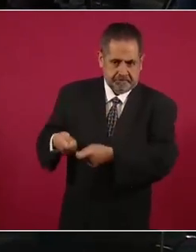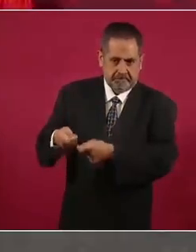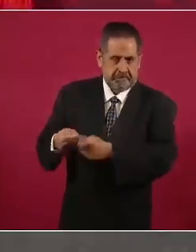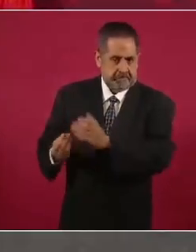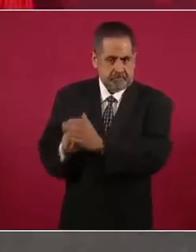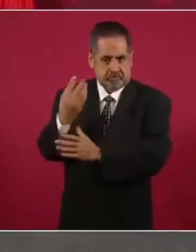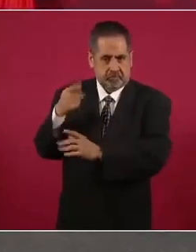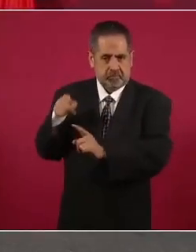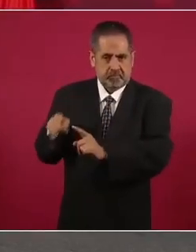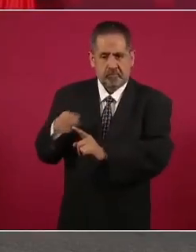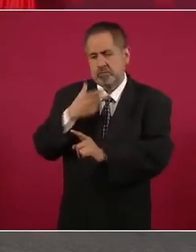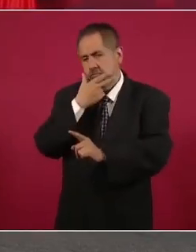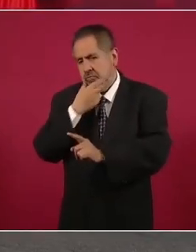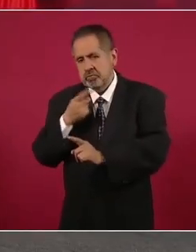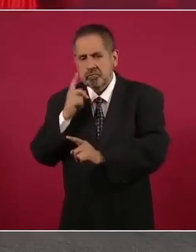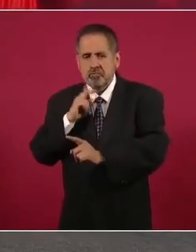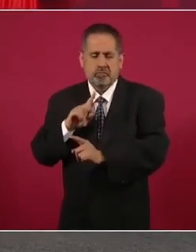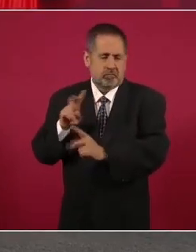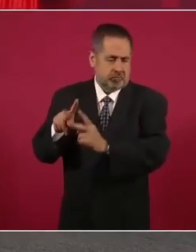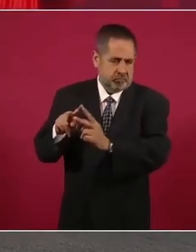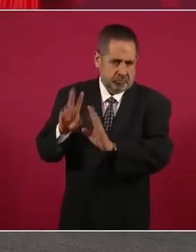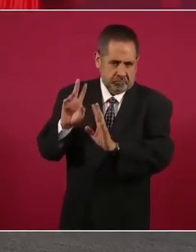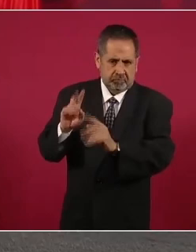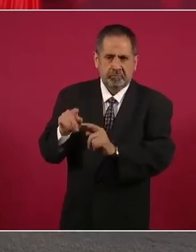sea un hombre, sea una mujer,